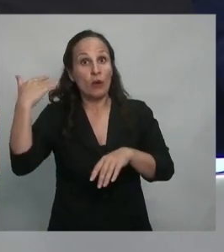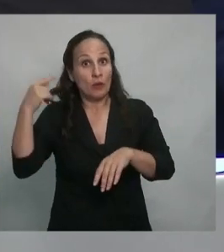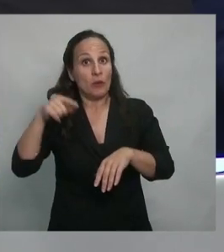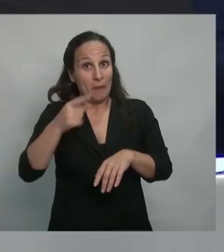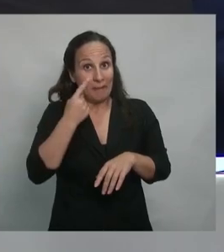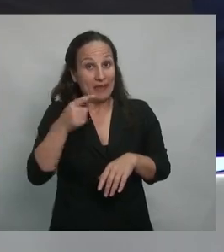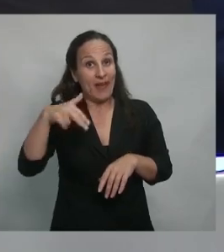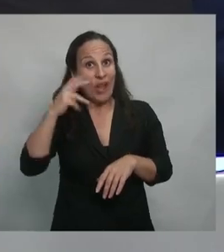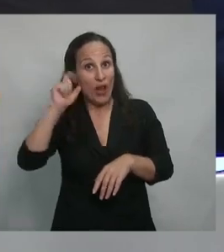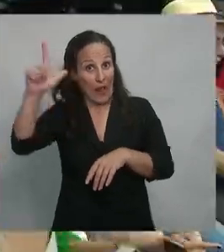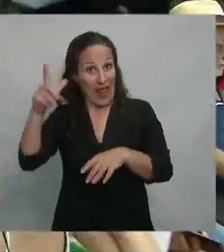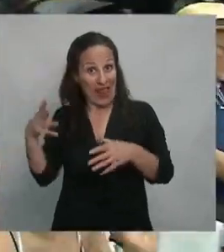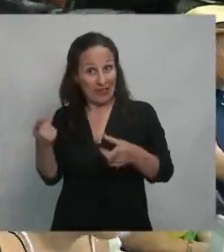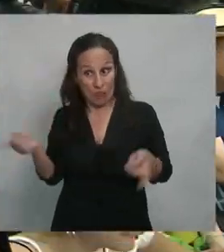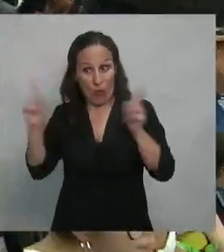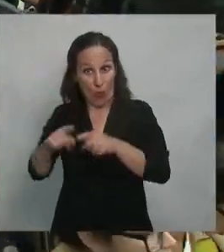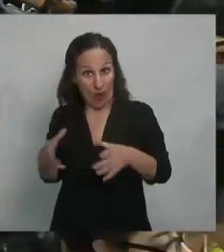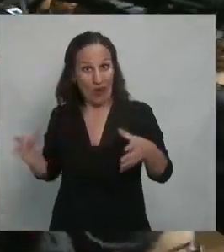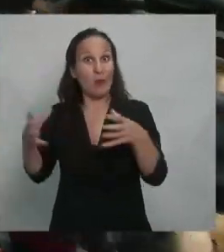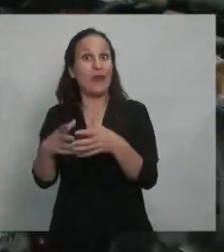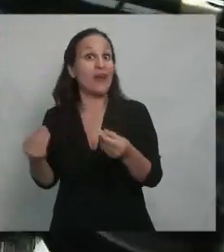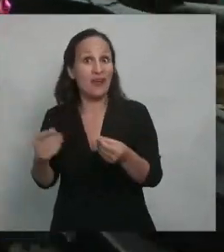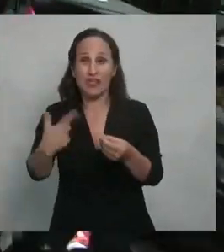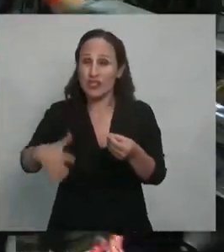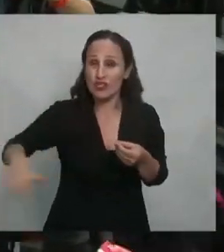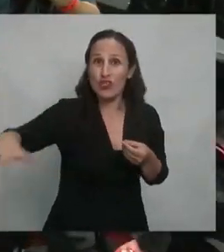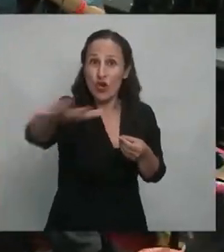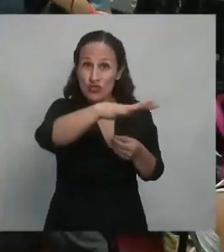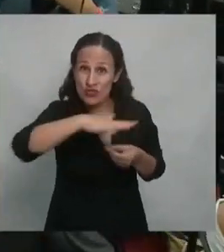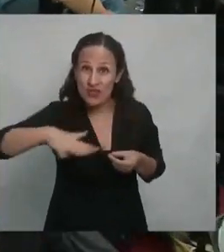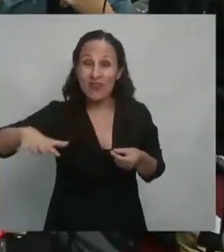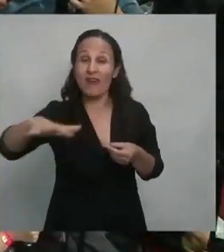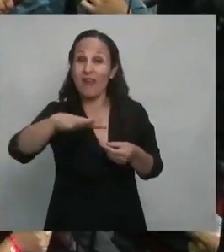neoliberalismo. Estamos en una sociedad donde a través de los medios